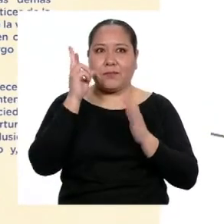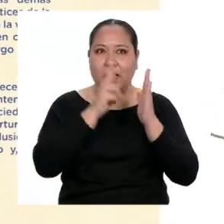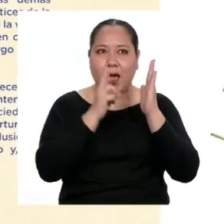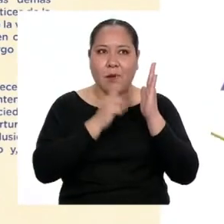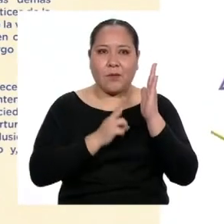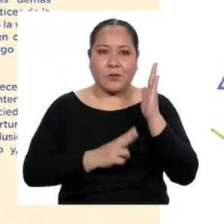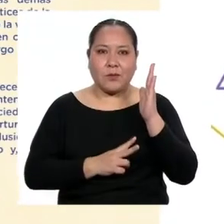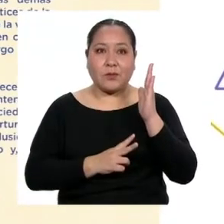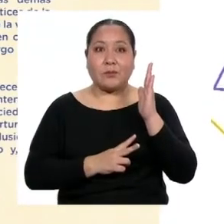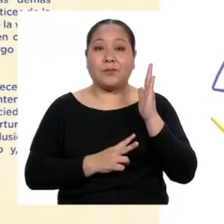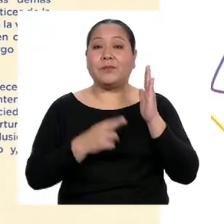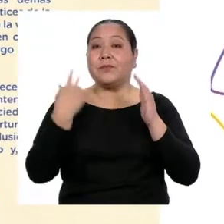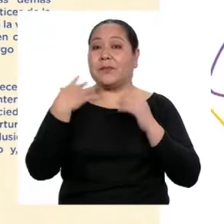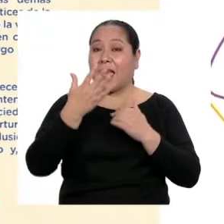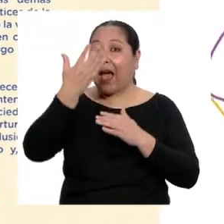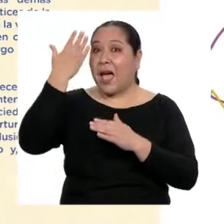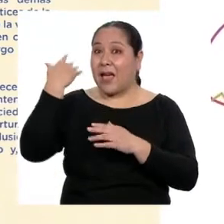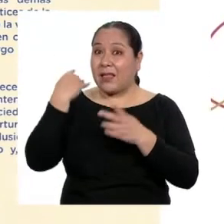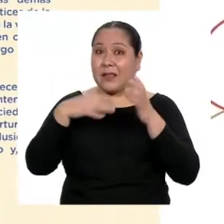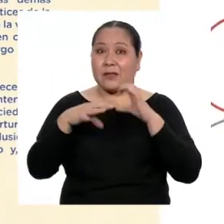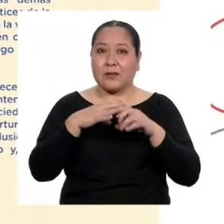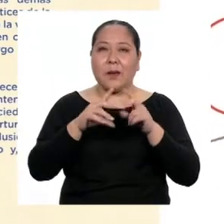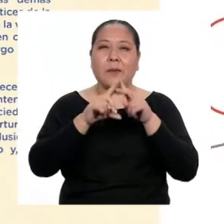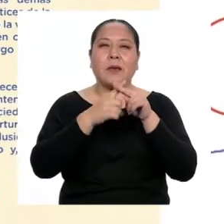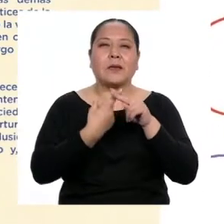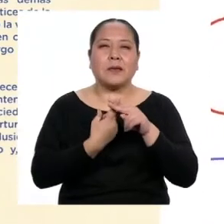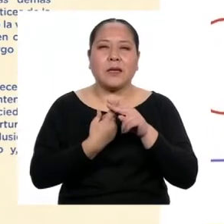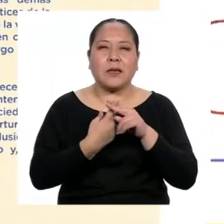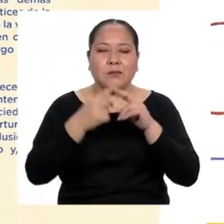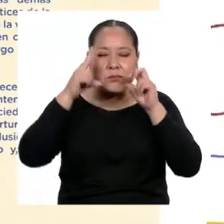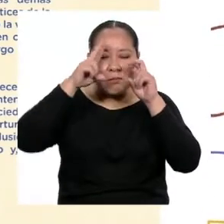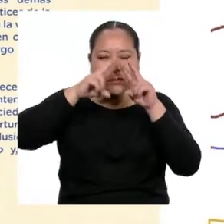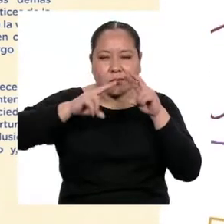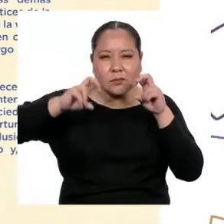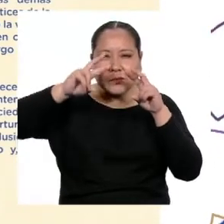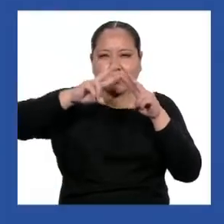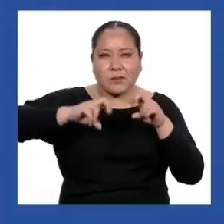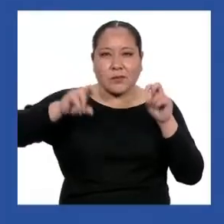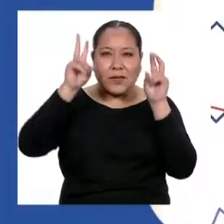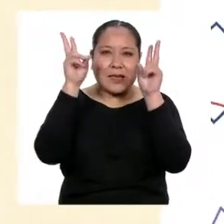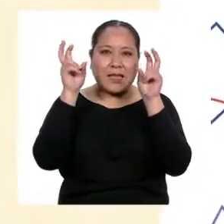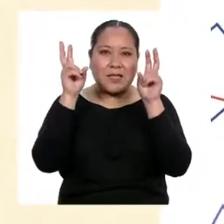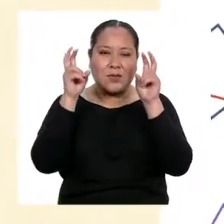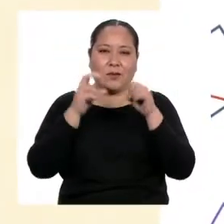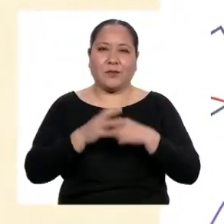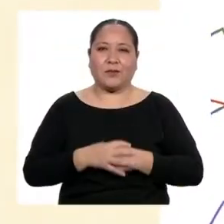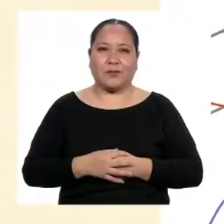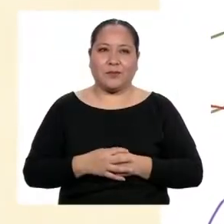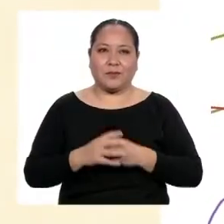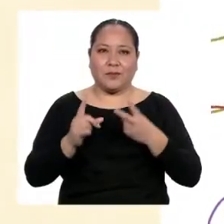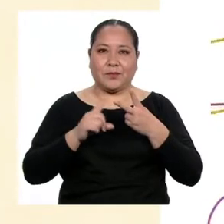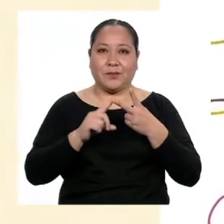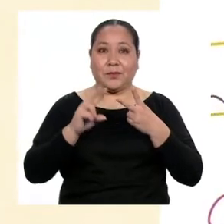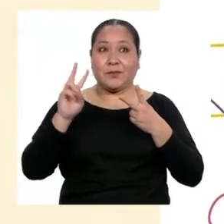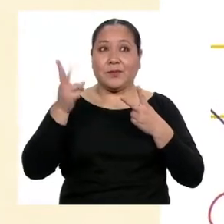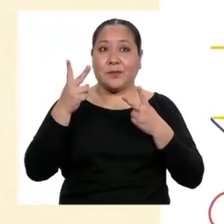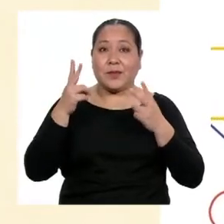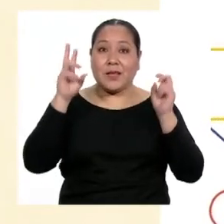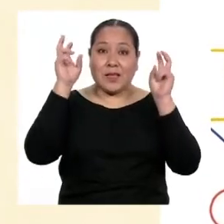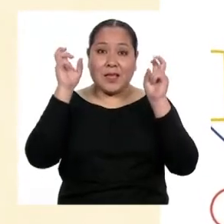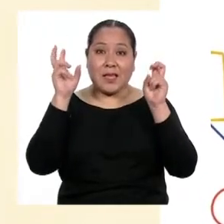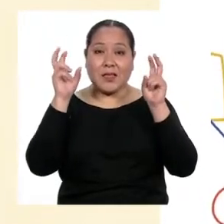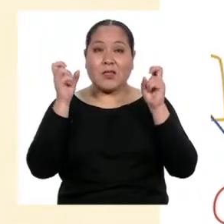como ya hemos hecho antes, empezar por analizar el título. Según este título,